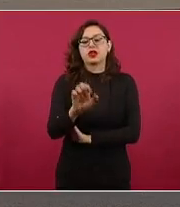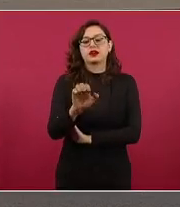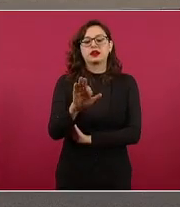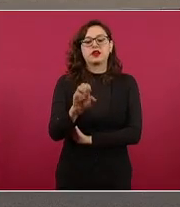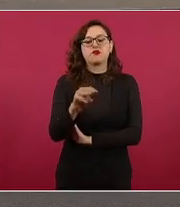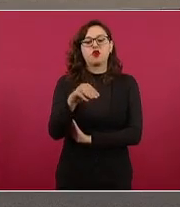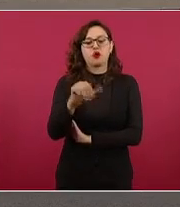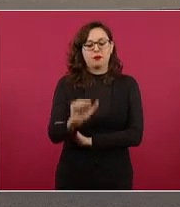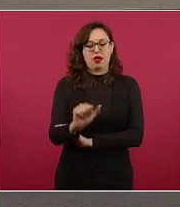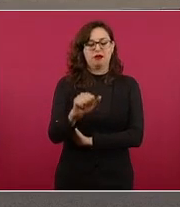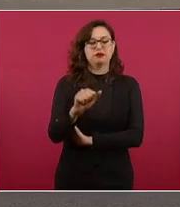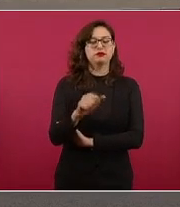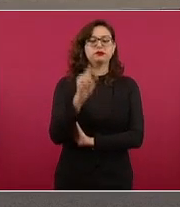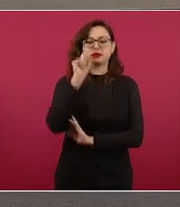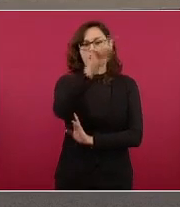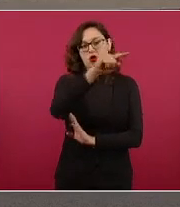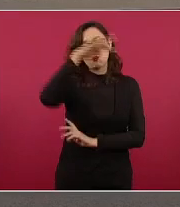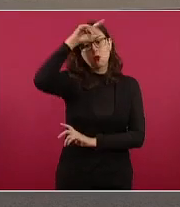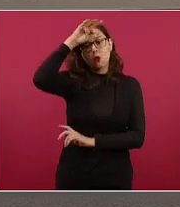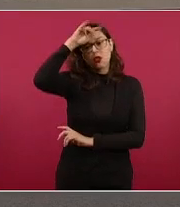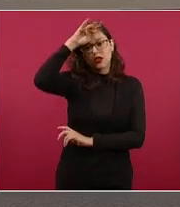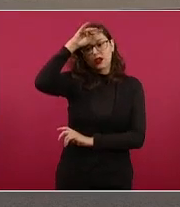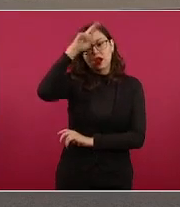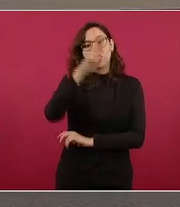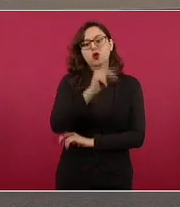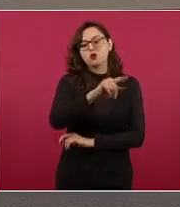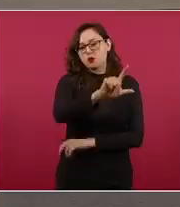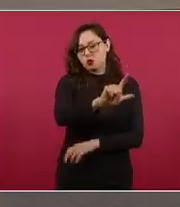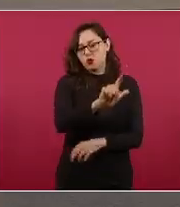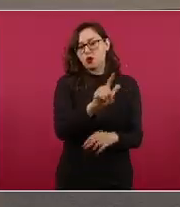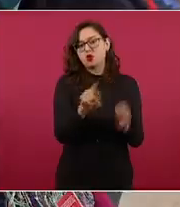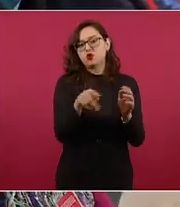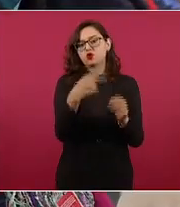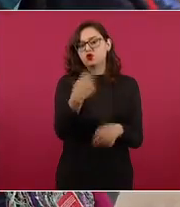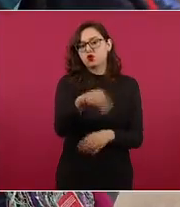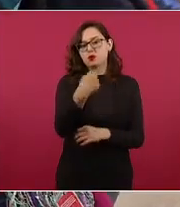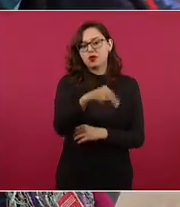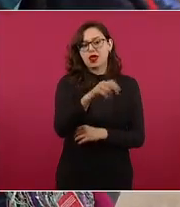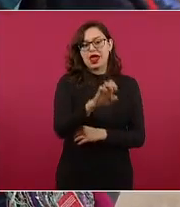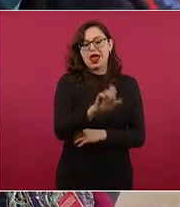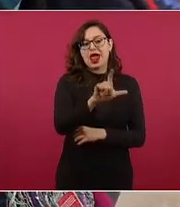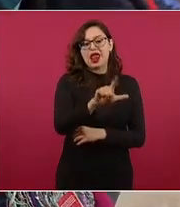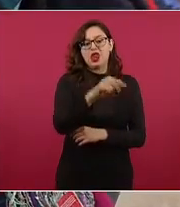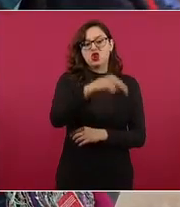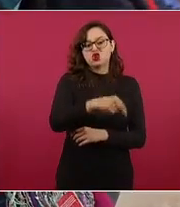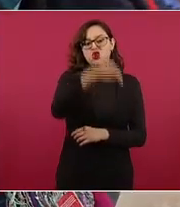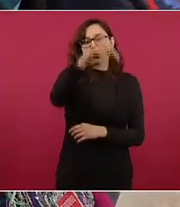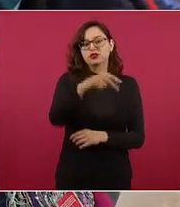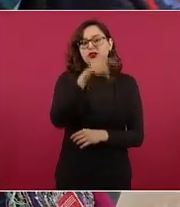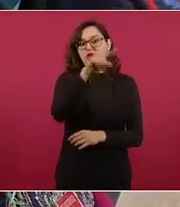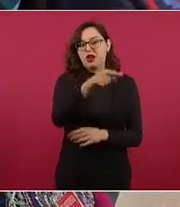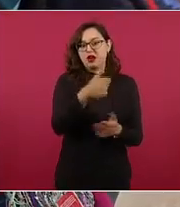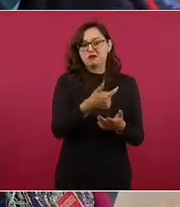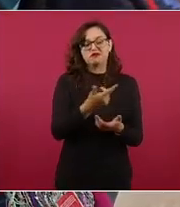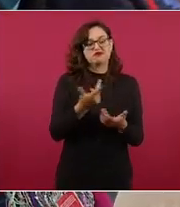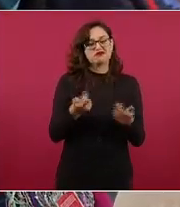llama El Norte ese periódico tiene influencia para poner y quitar gobernadores